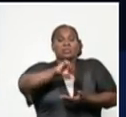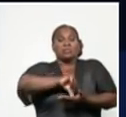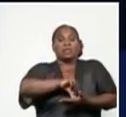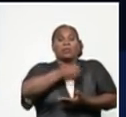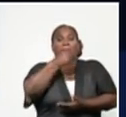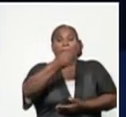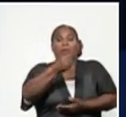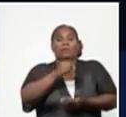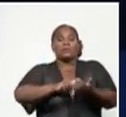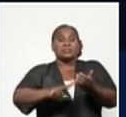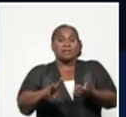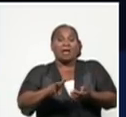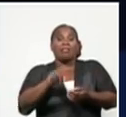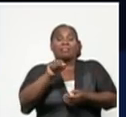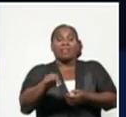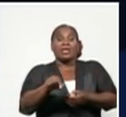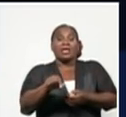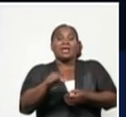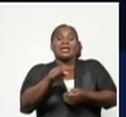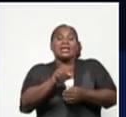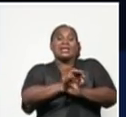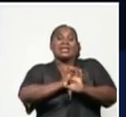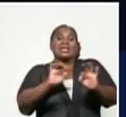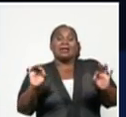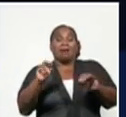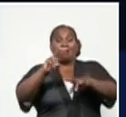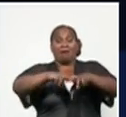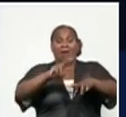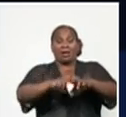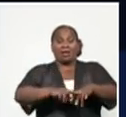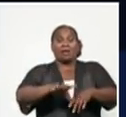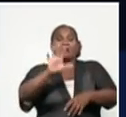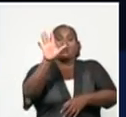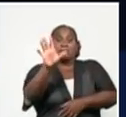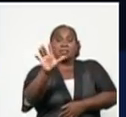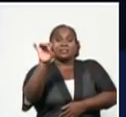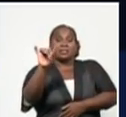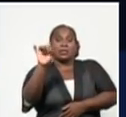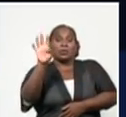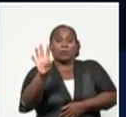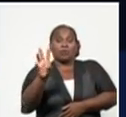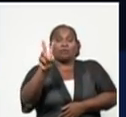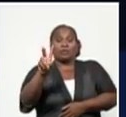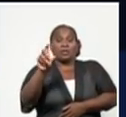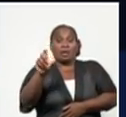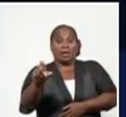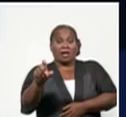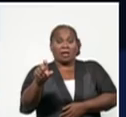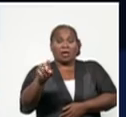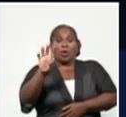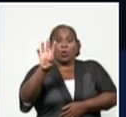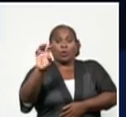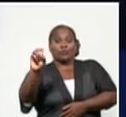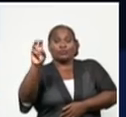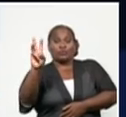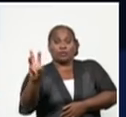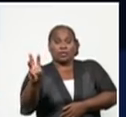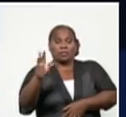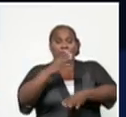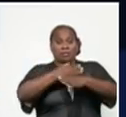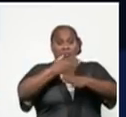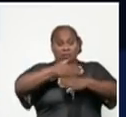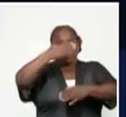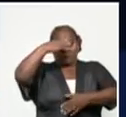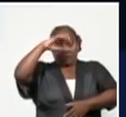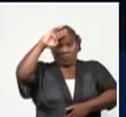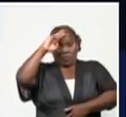Higiene, Epidemiología y Microbiología de La Habana, 564. Villaclara, 403. Santiago de Cuba,